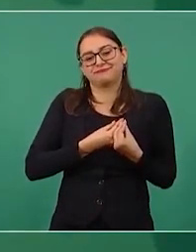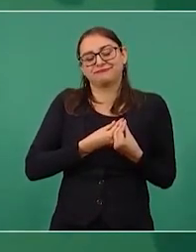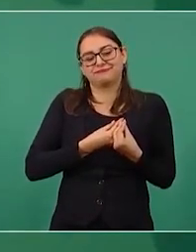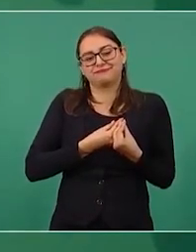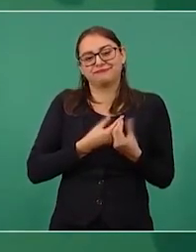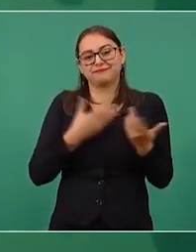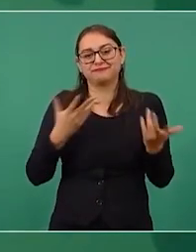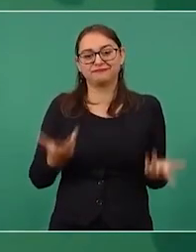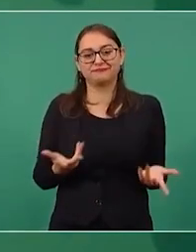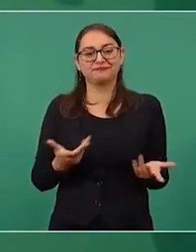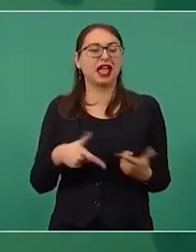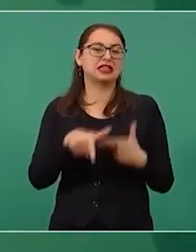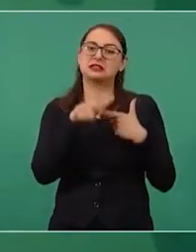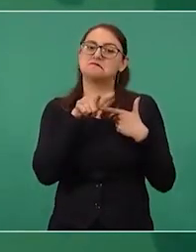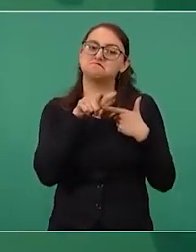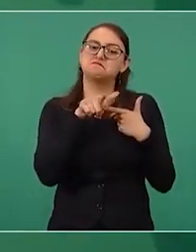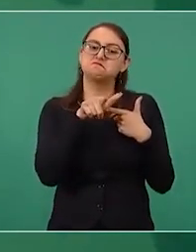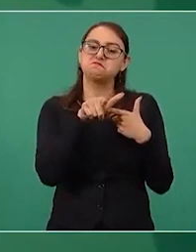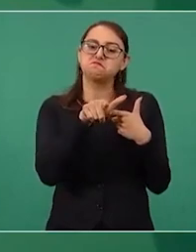no sólo